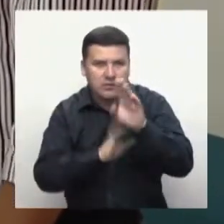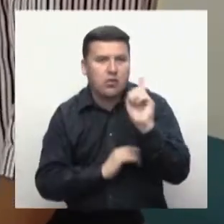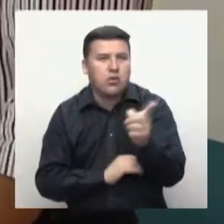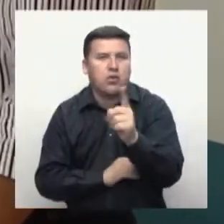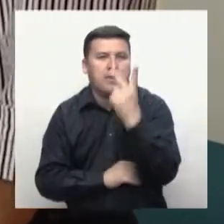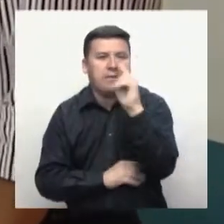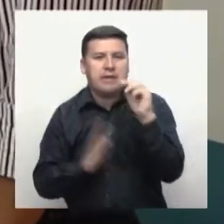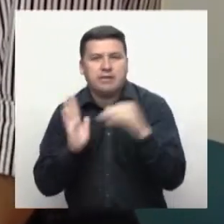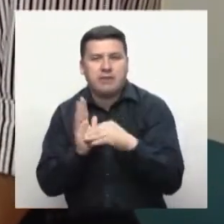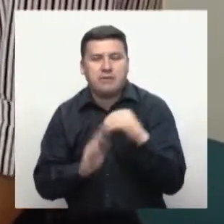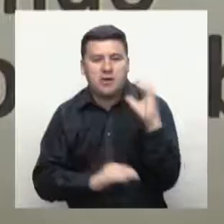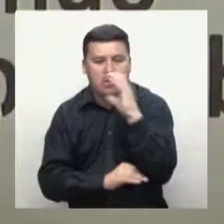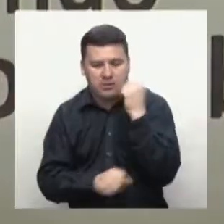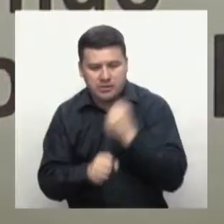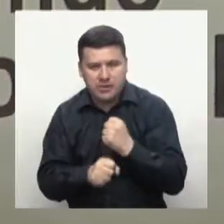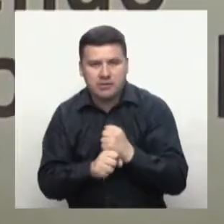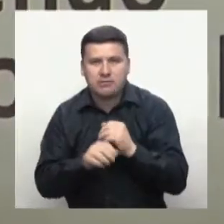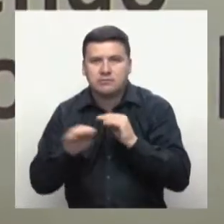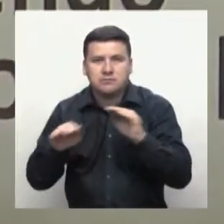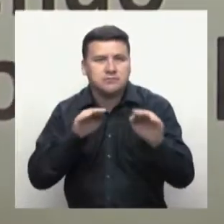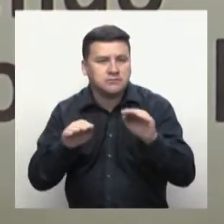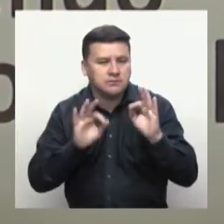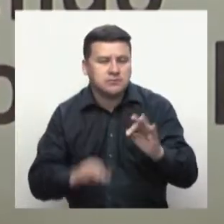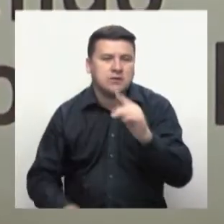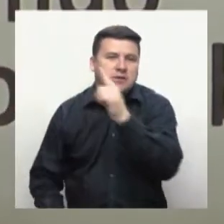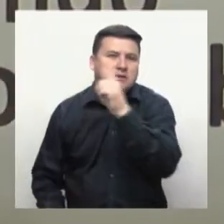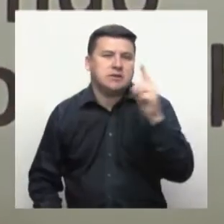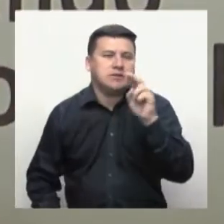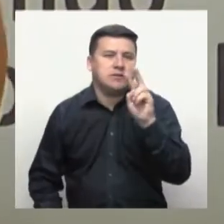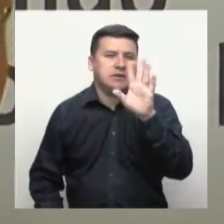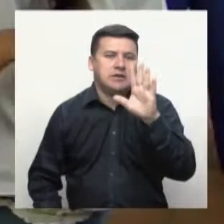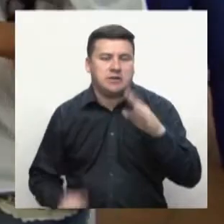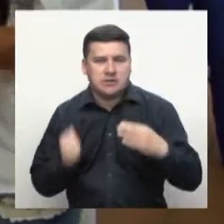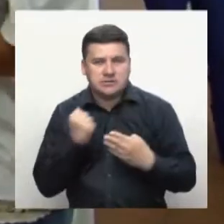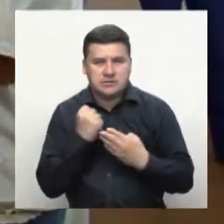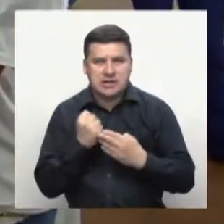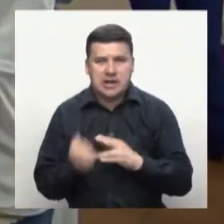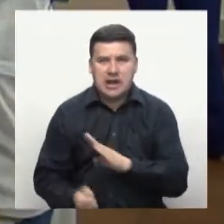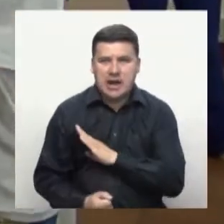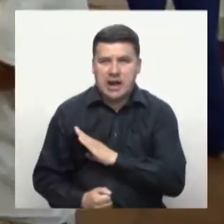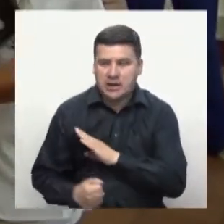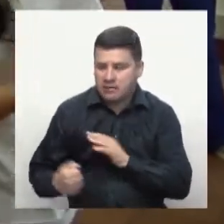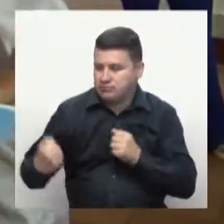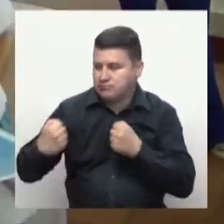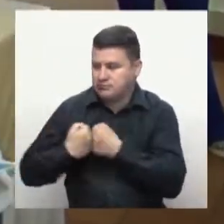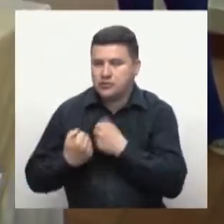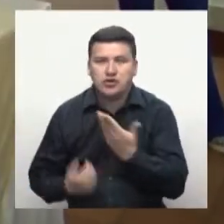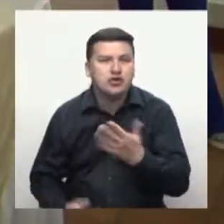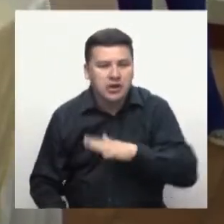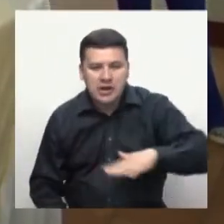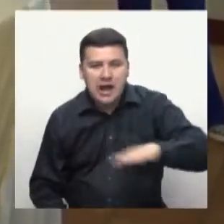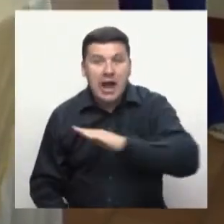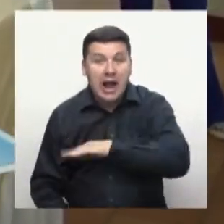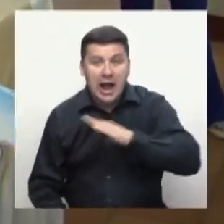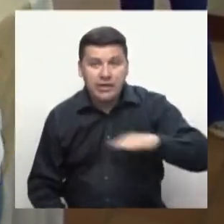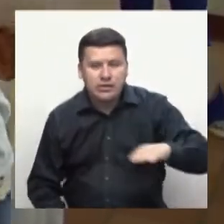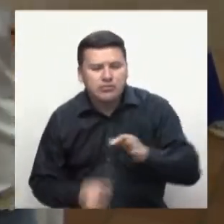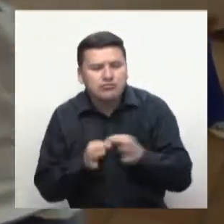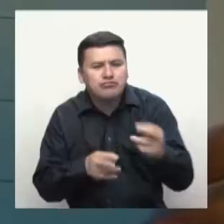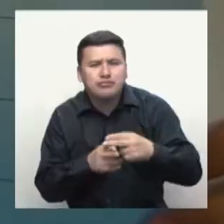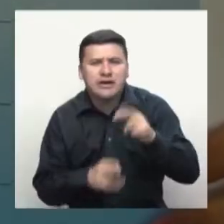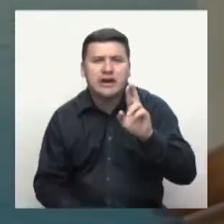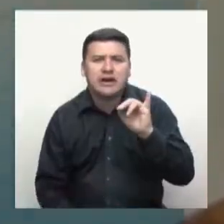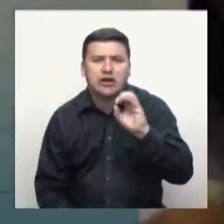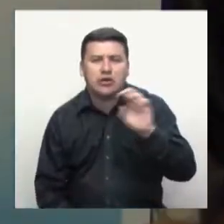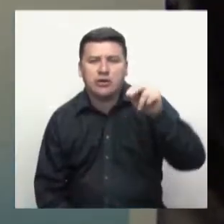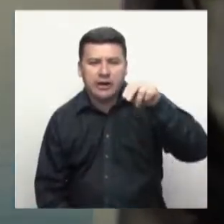Alcaldía de Río Negro, Antioquia, se respaldaron 17 planes de negocio con un presupuesto de 1.800 millones de pesos, lo que llevó a